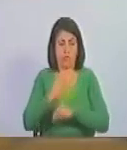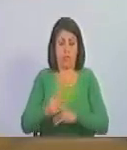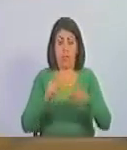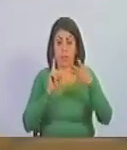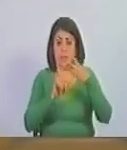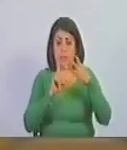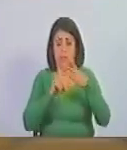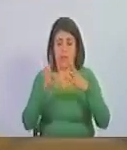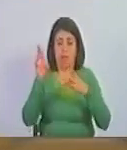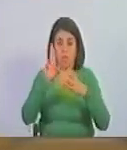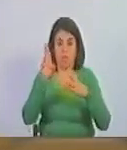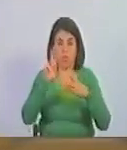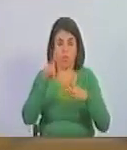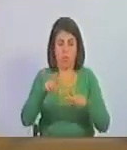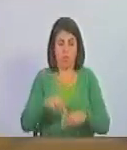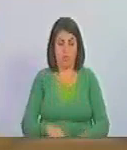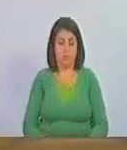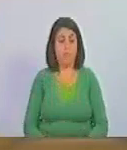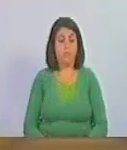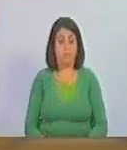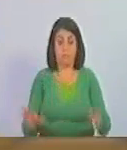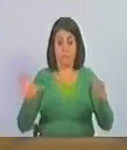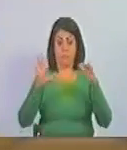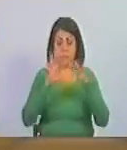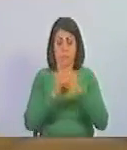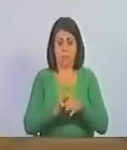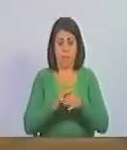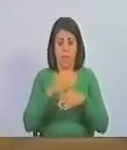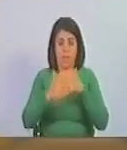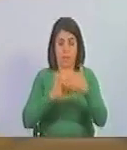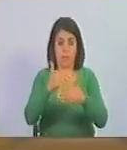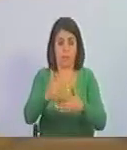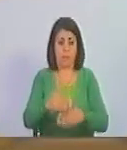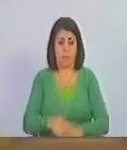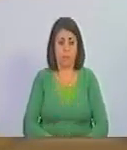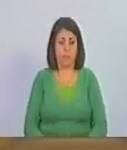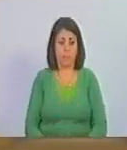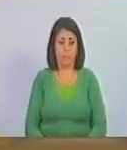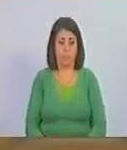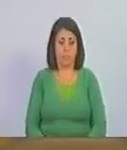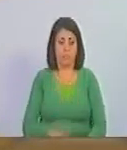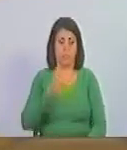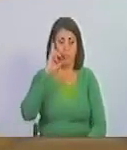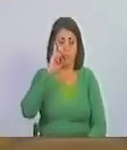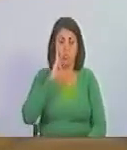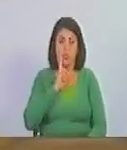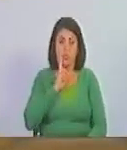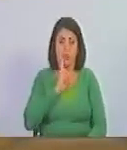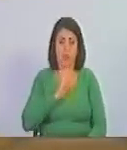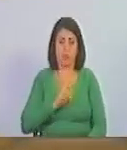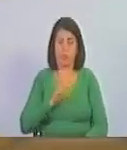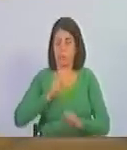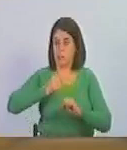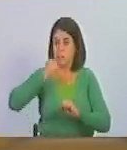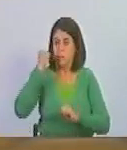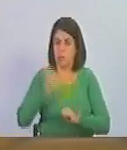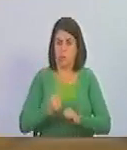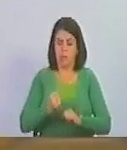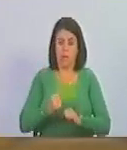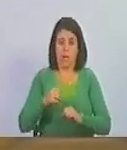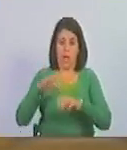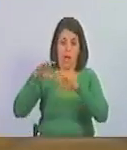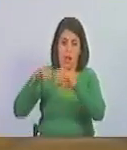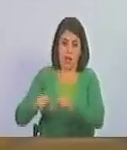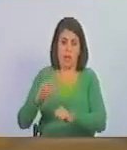tercera república que se consolida en el tiempo. Bolívar empecinado de tomar Caracas